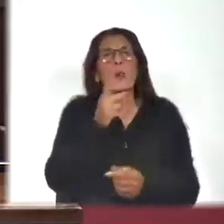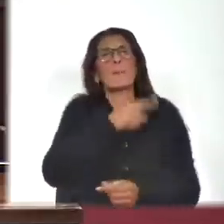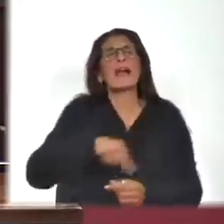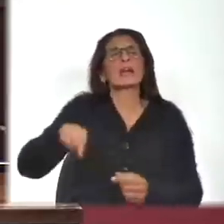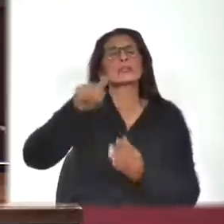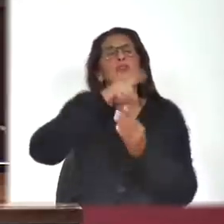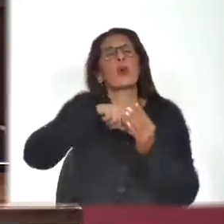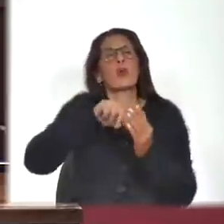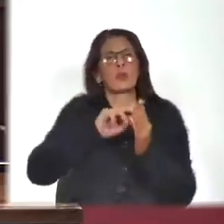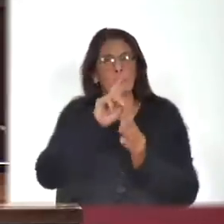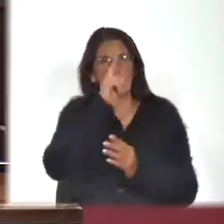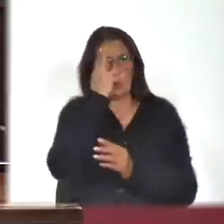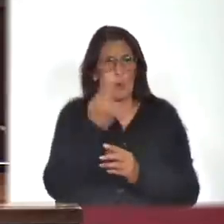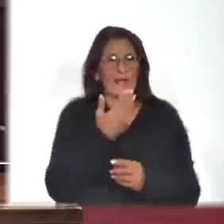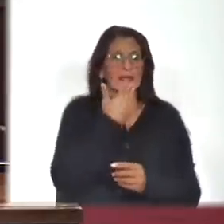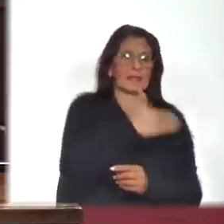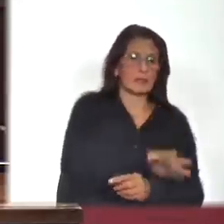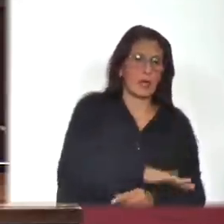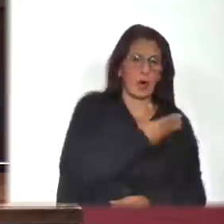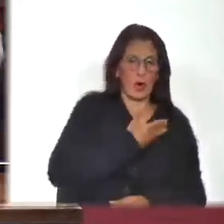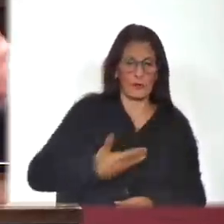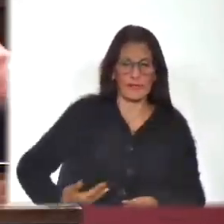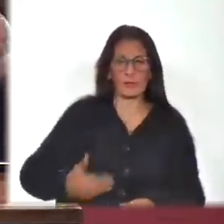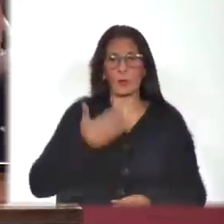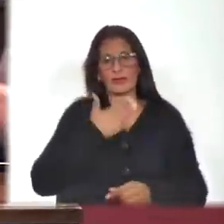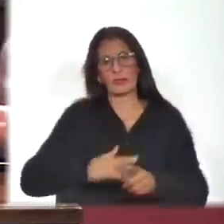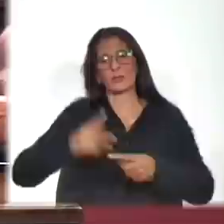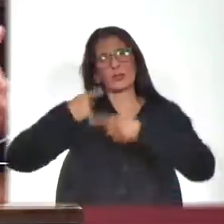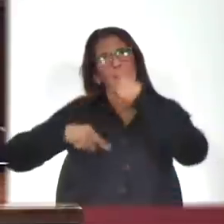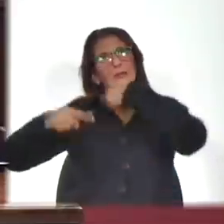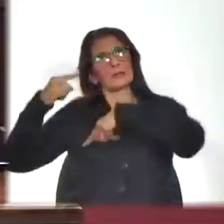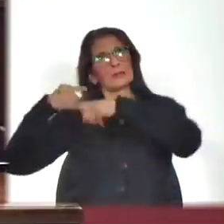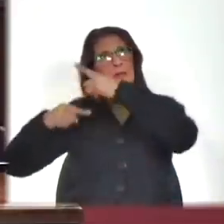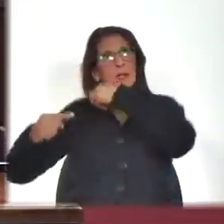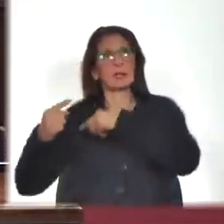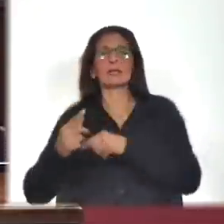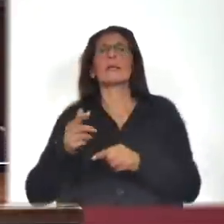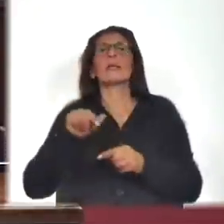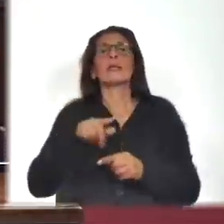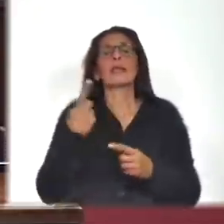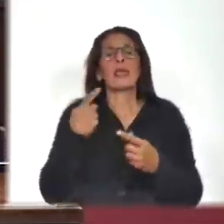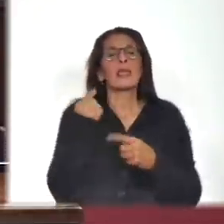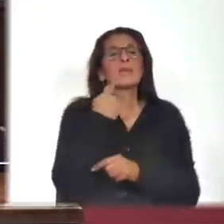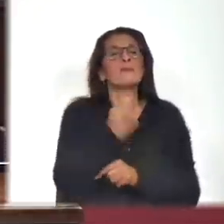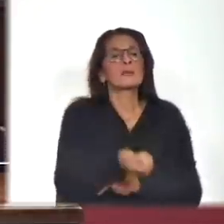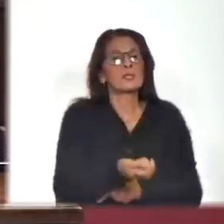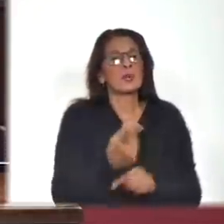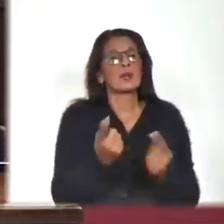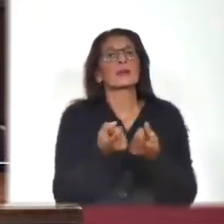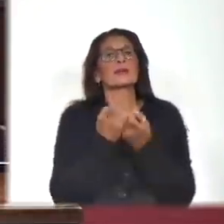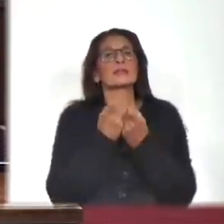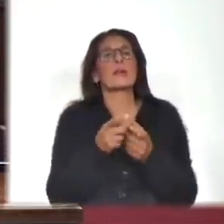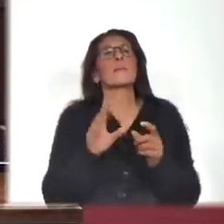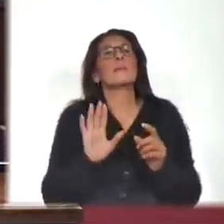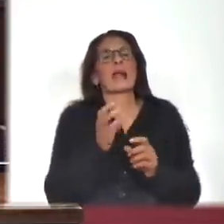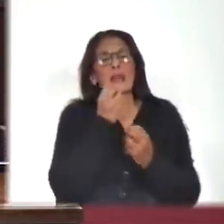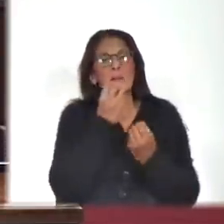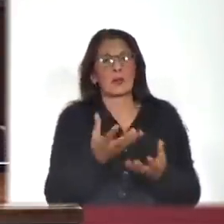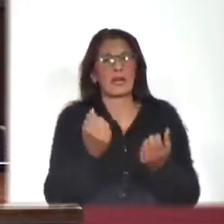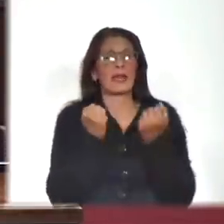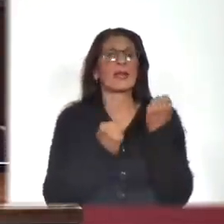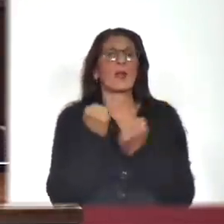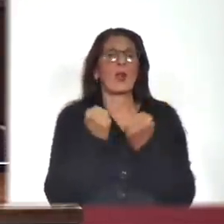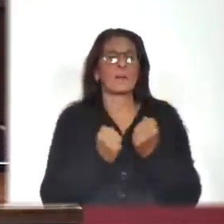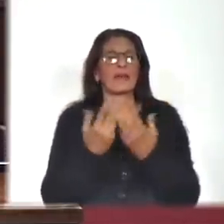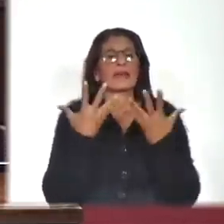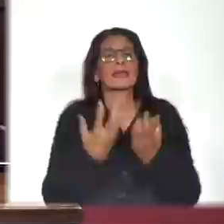lo entiende este gobierno, lo entendieron las anteriores y los otros y los otros, que la inversión es necesaria para el crecimiento económico. Se quiere